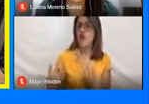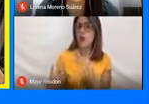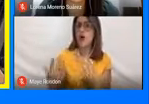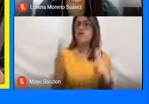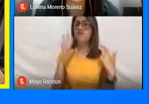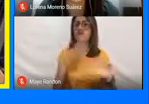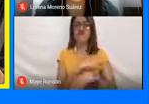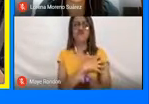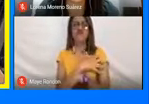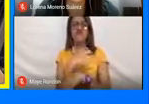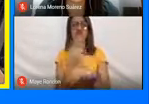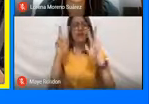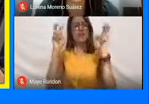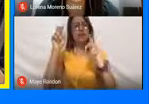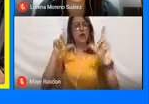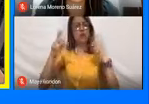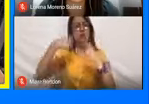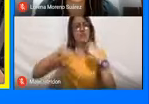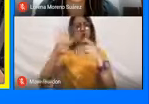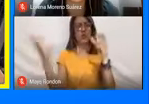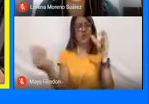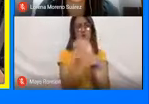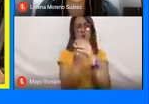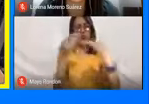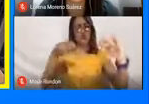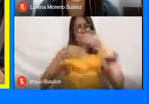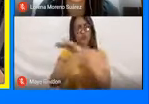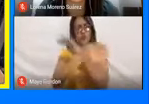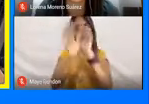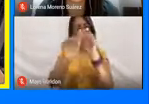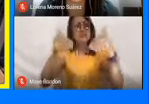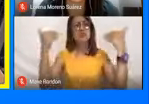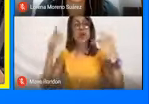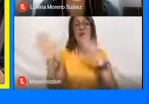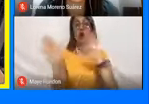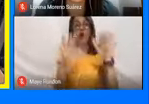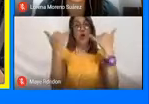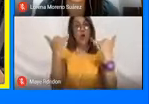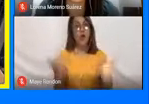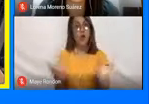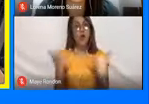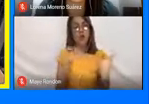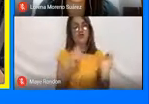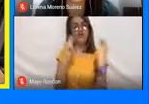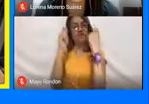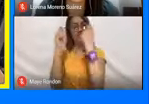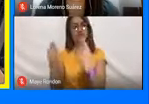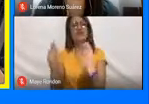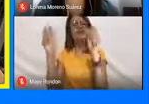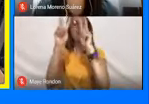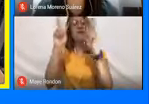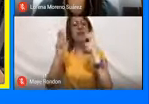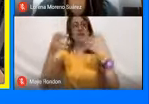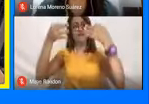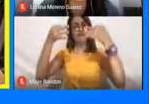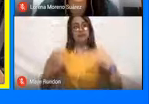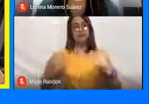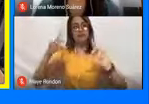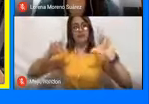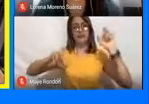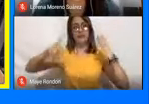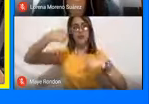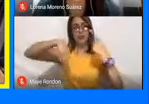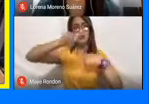empoderamos con el tema del turismo incluyente y accesible. En la tarde de hoy, el turno es para hablar sobre la seguridad turística.